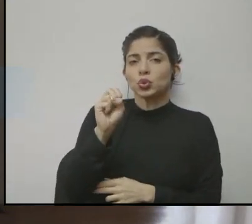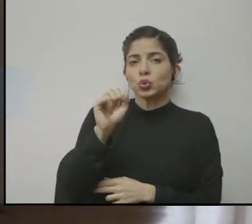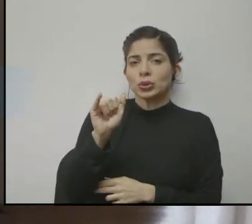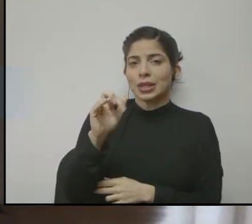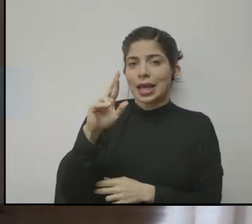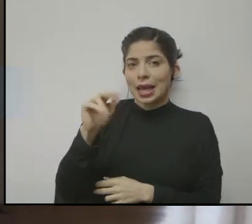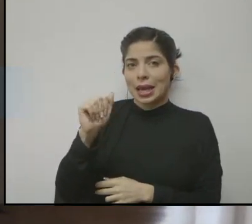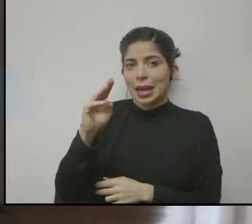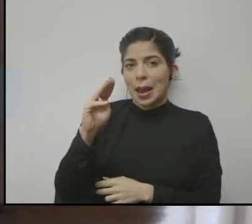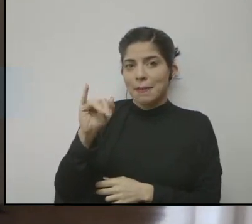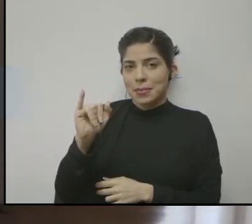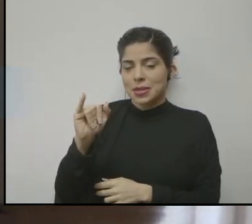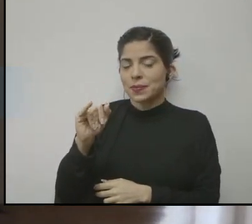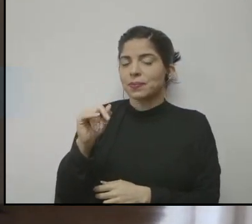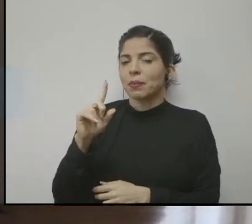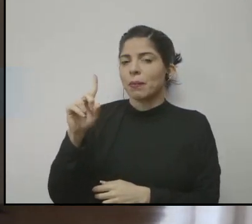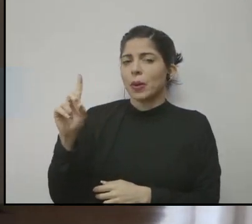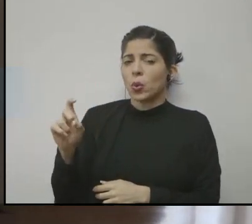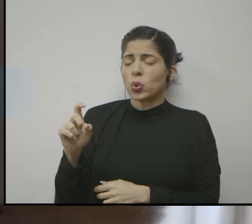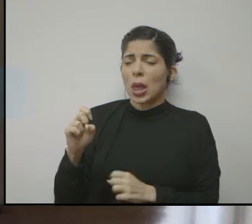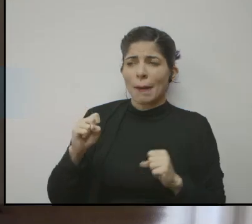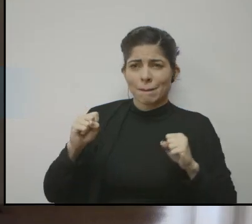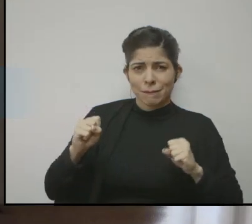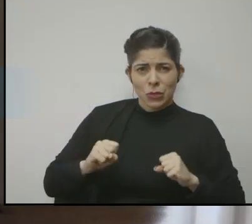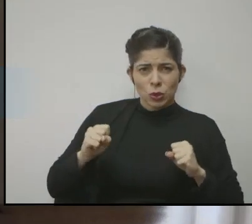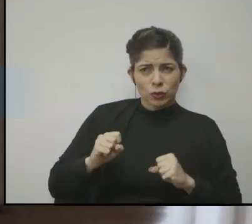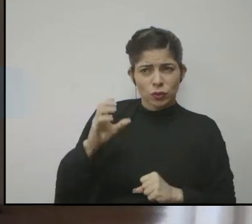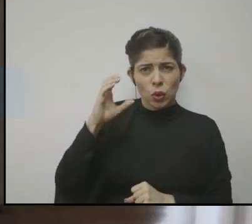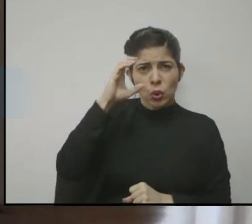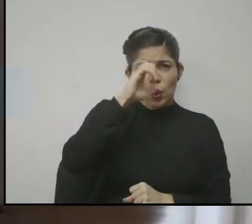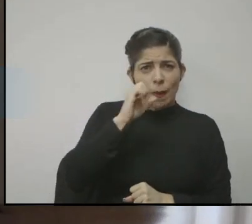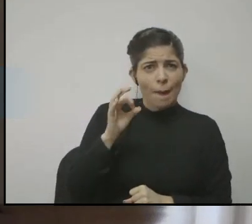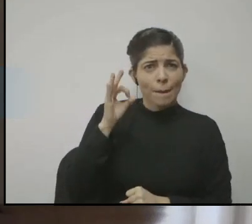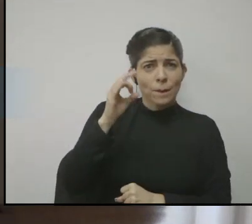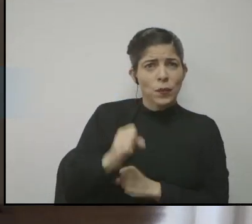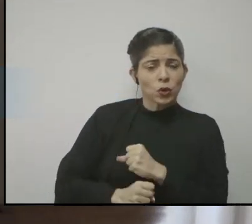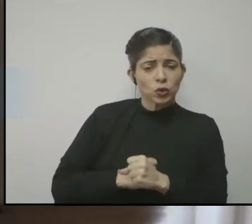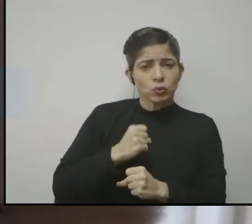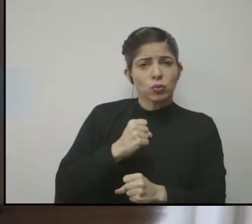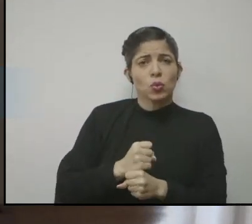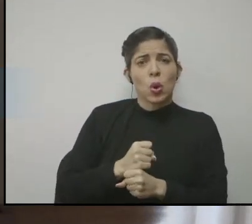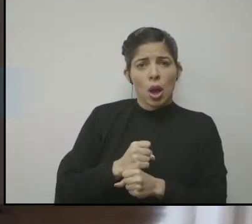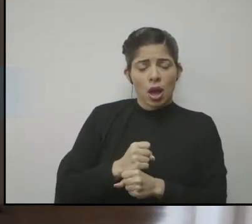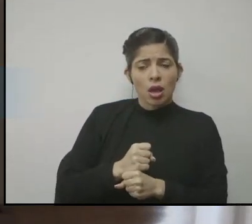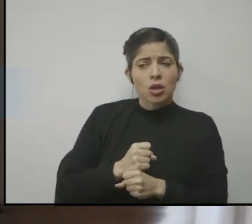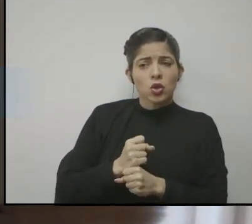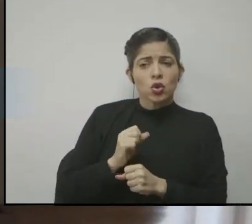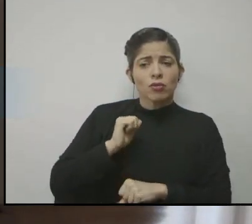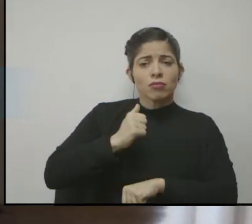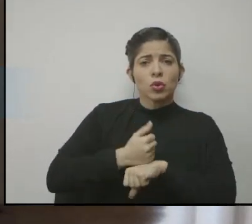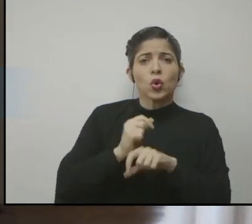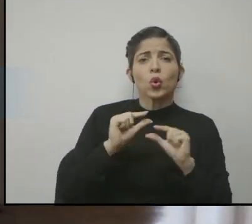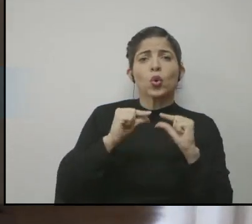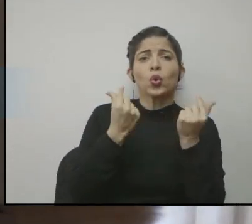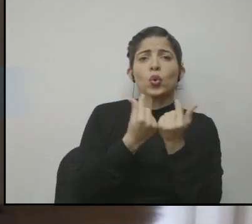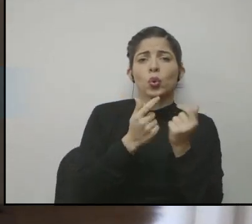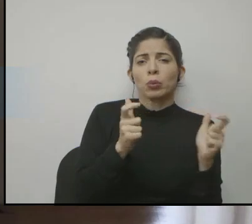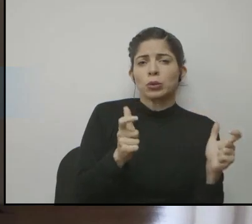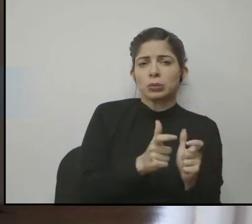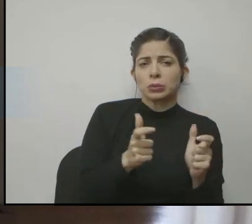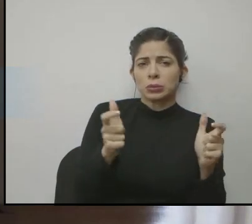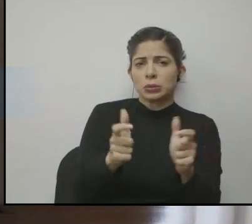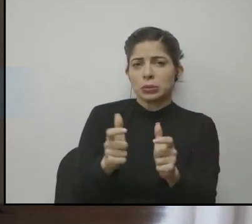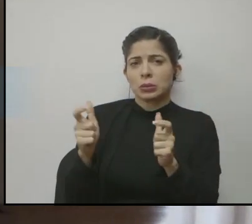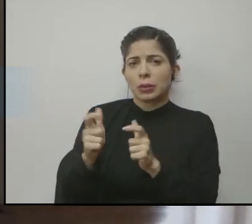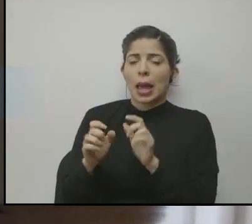Ramírez o Rami consulta, ¿será posible considerar para el próximo año contar con grupos reducidos? Por